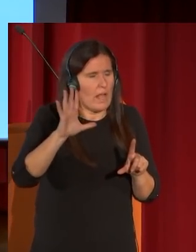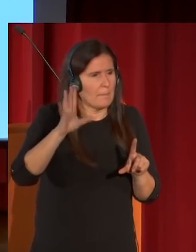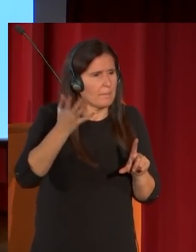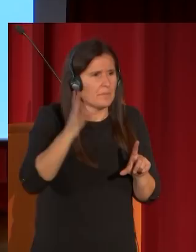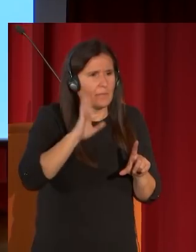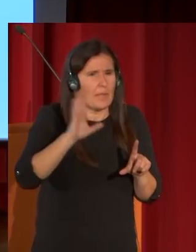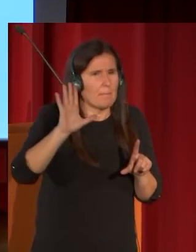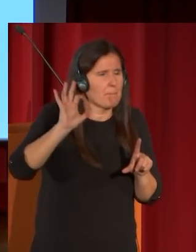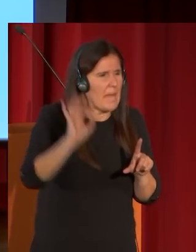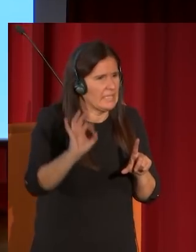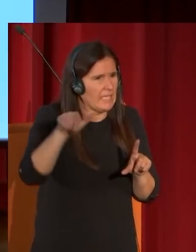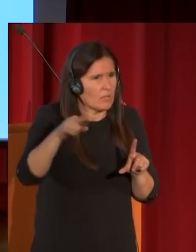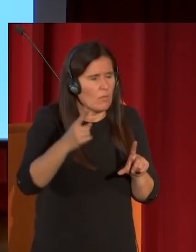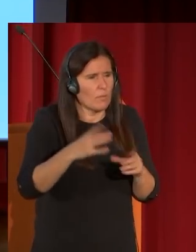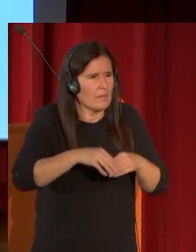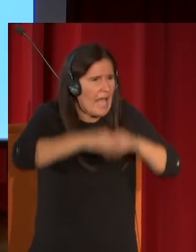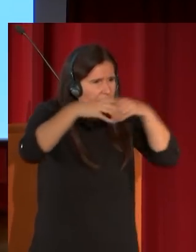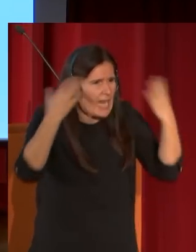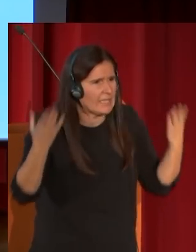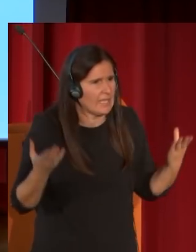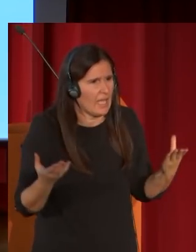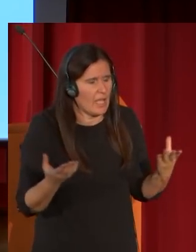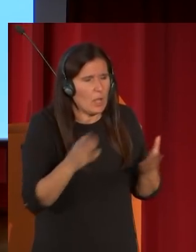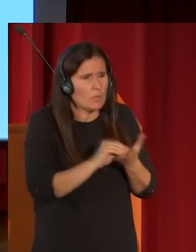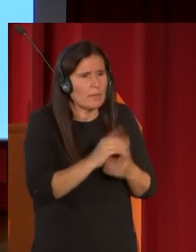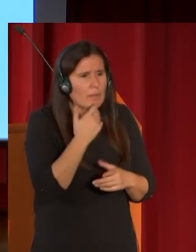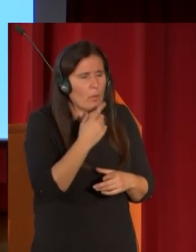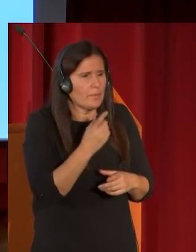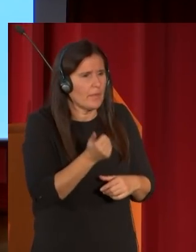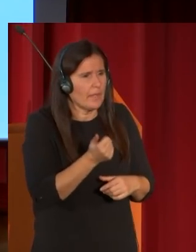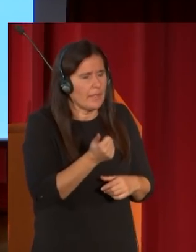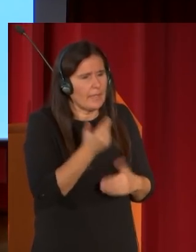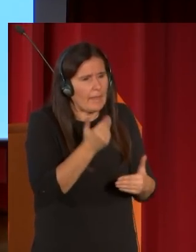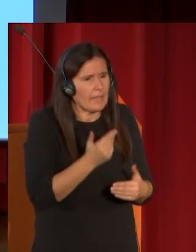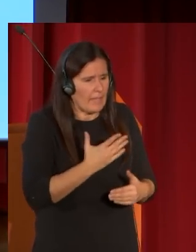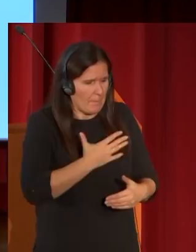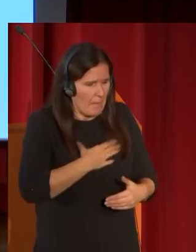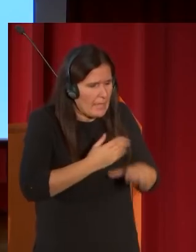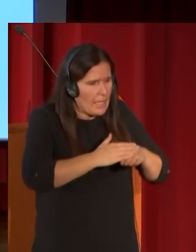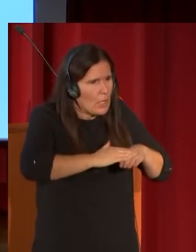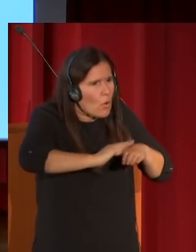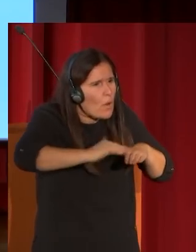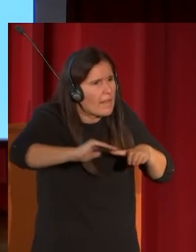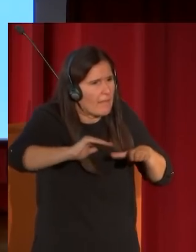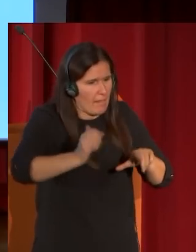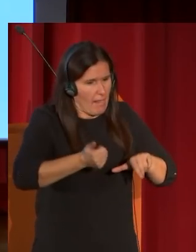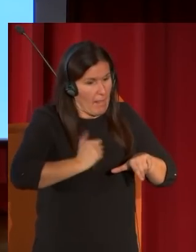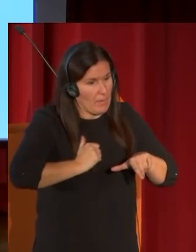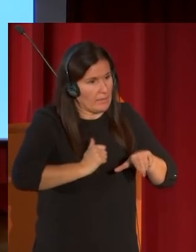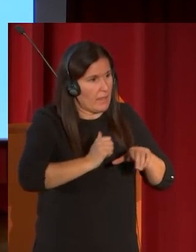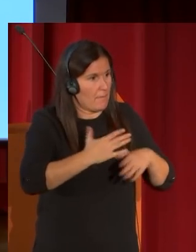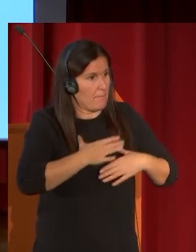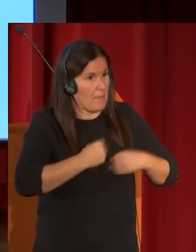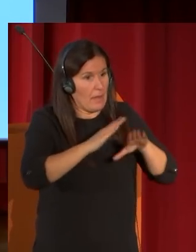a veces saca partido en las acuarelas de las irregularidades del papel o de las manchas que surgen no hay en ese sentido un aprovechamiento